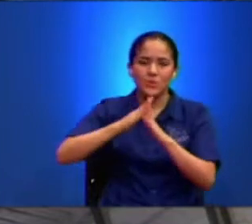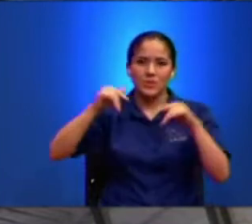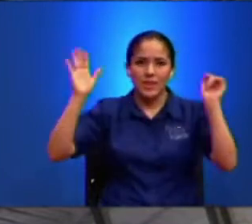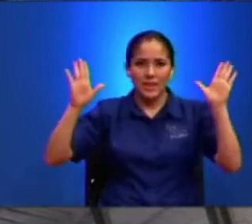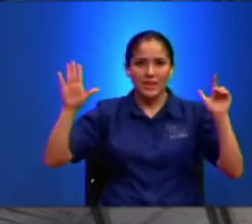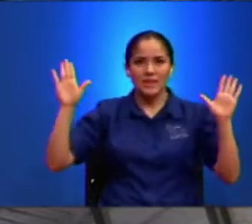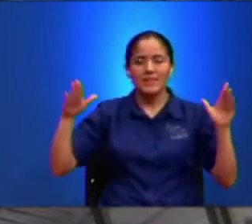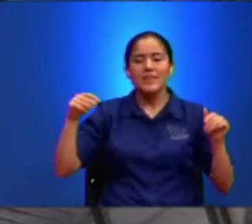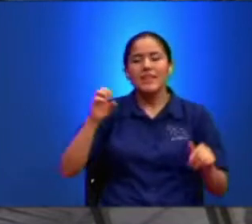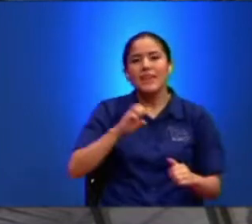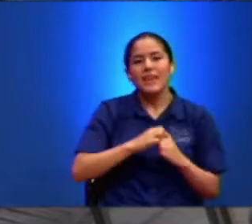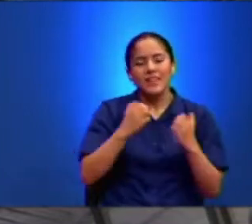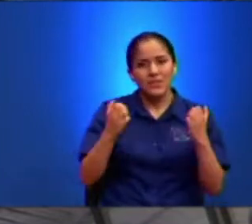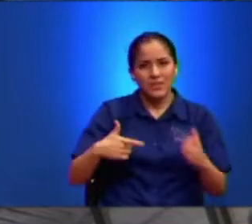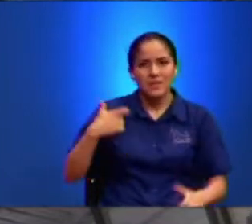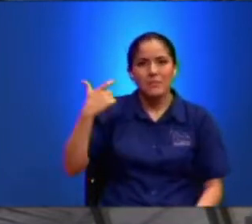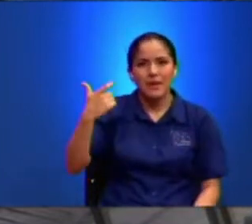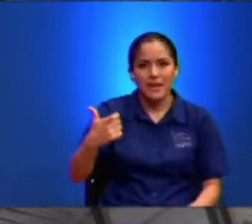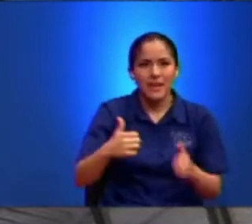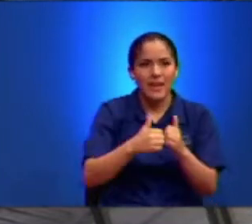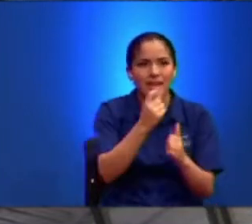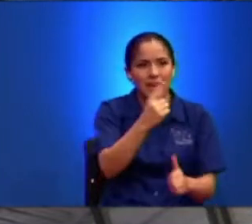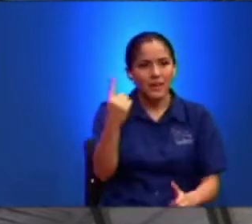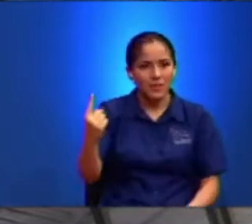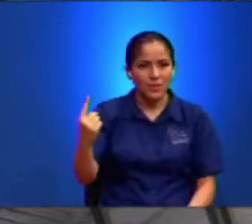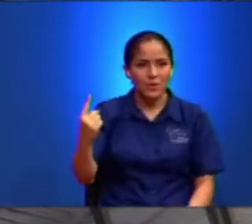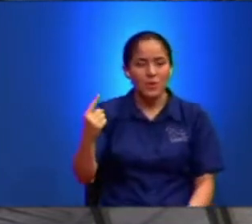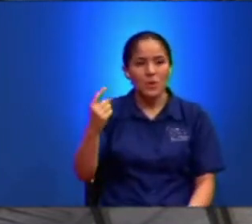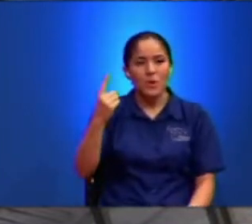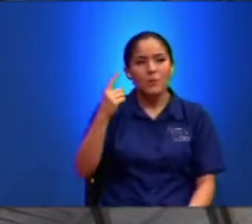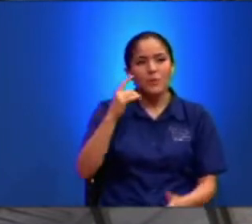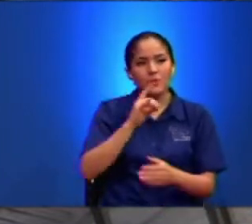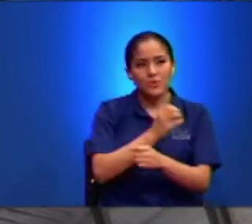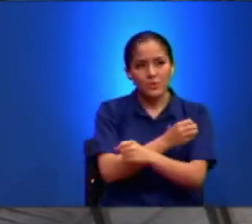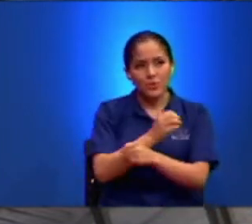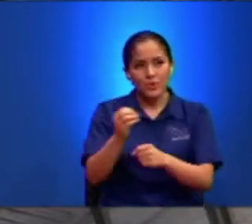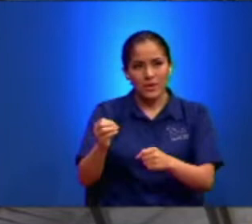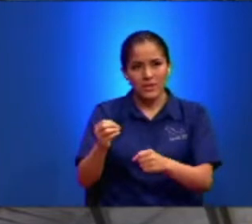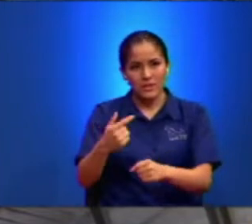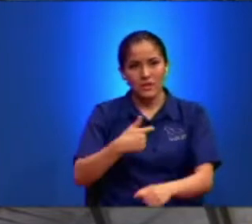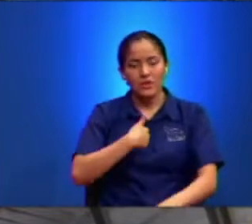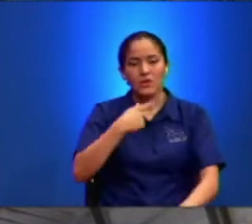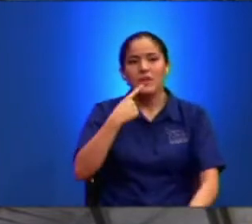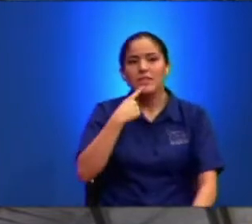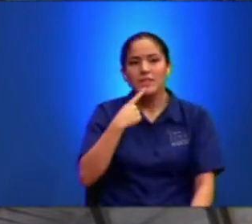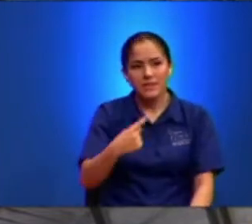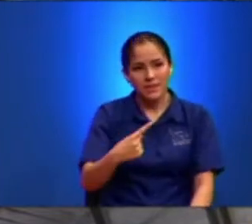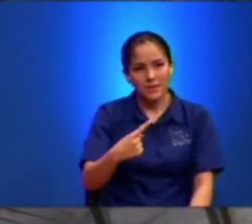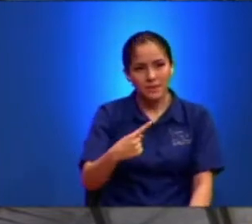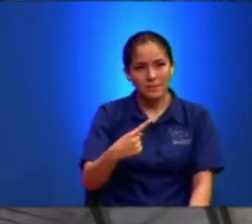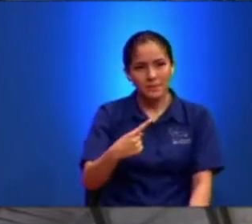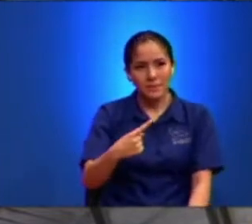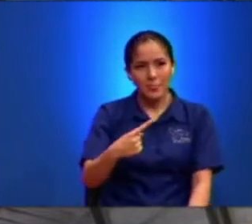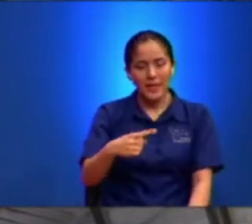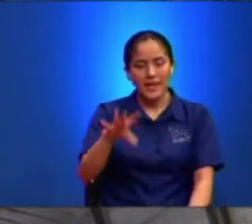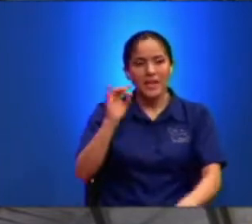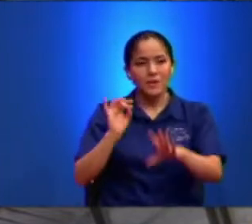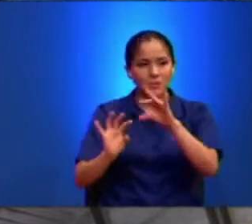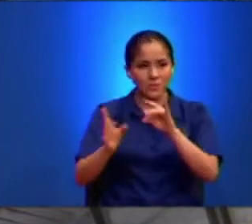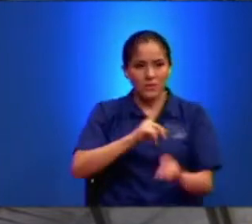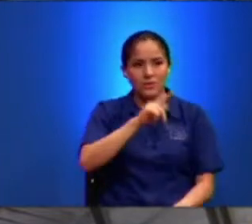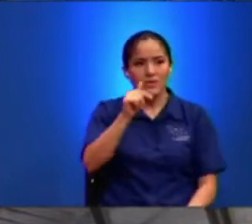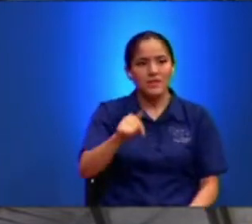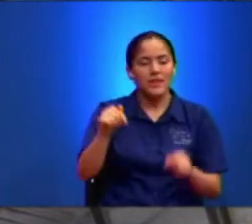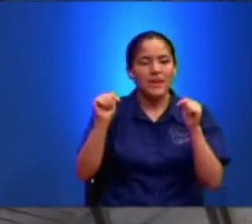A Cada Uno Conforme A Sus Obras De Cierto Os Digo Que Hay Algunos De Los Que Están Aquí Que